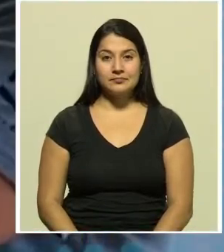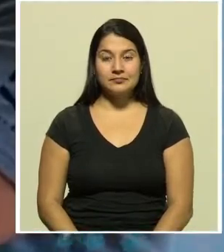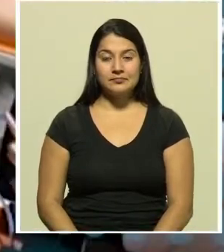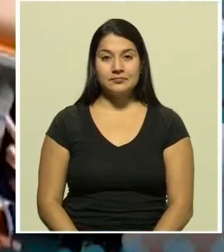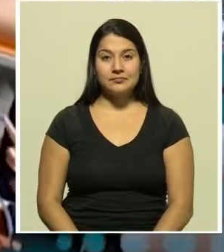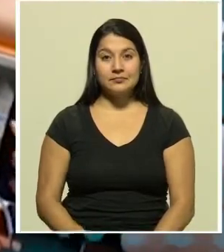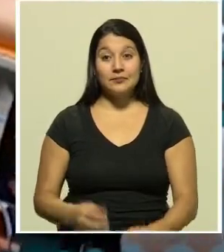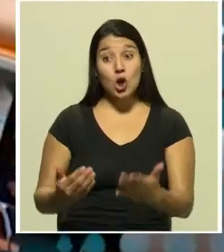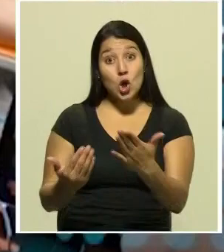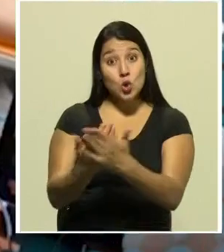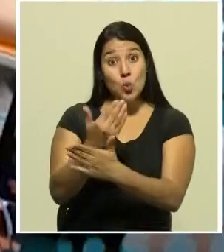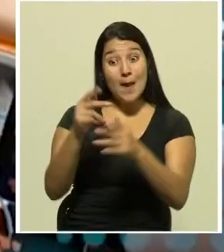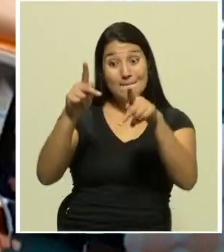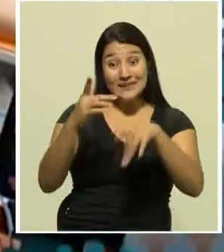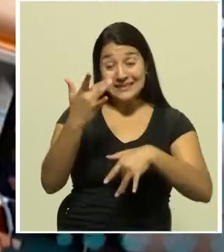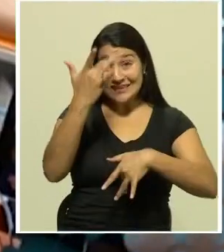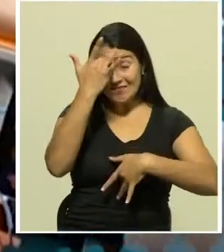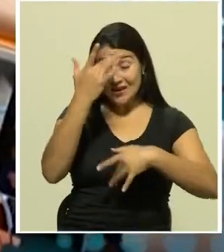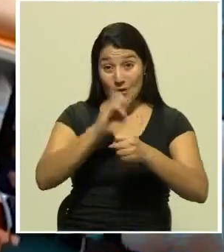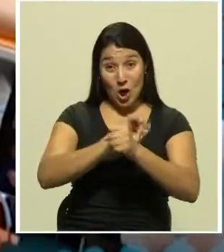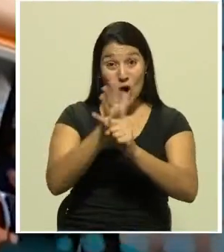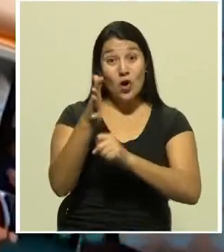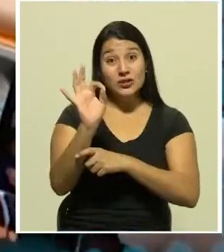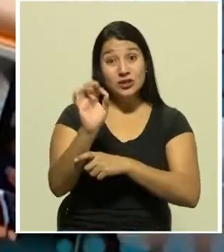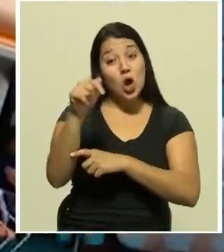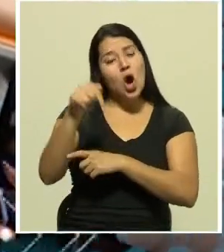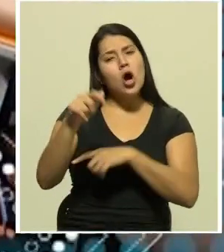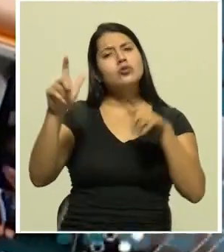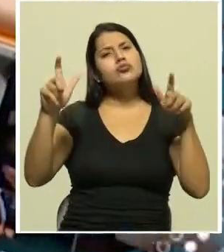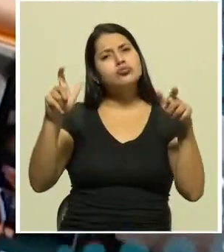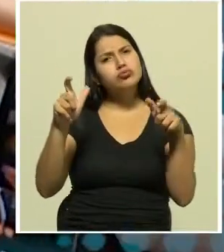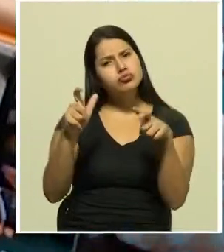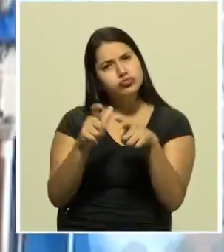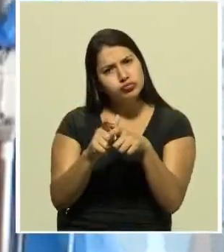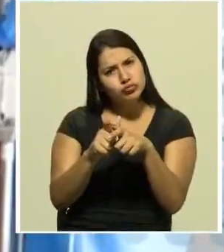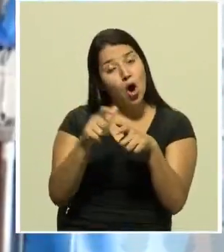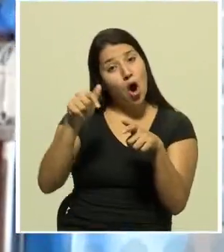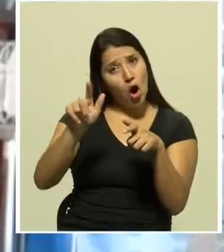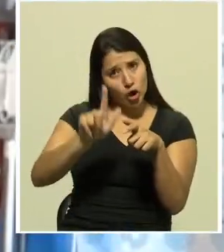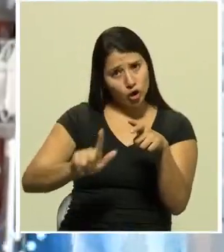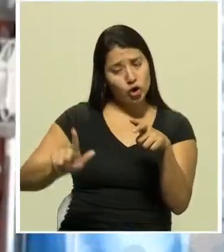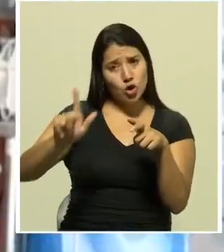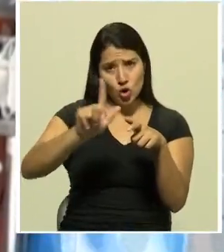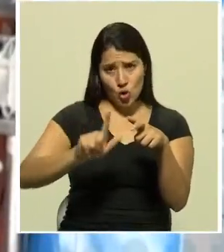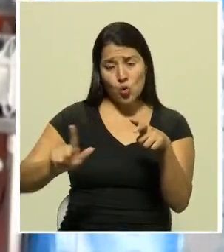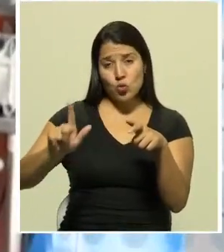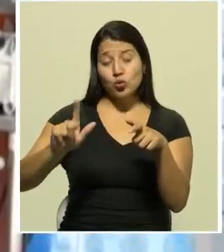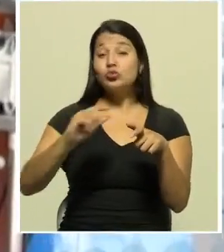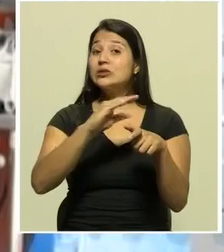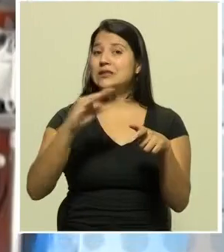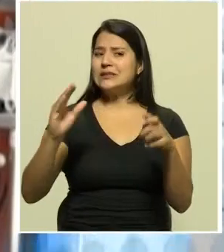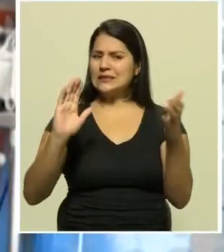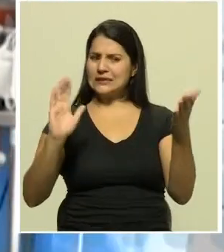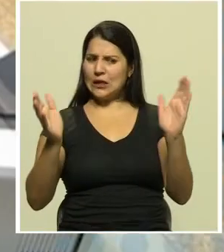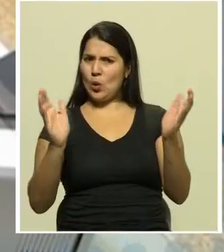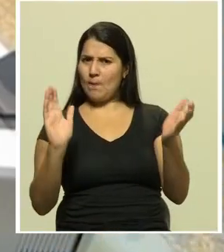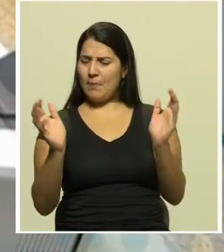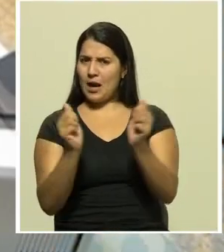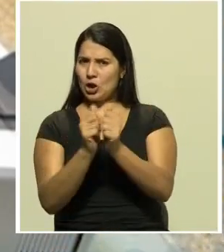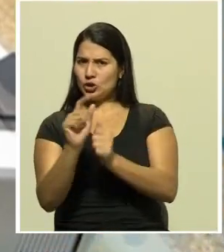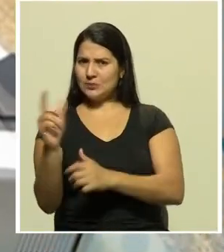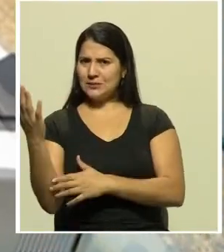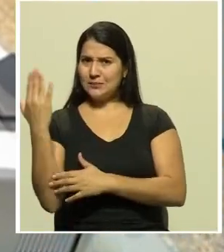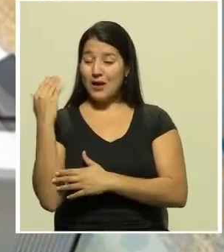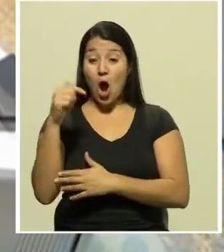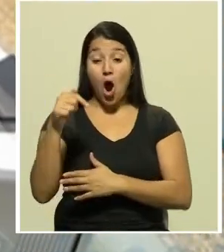Los nuevos casos por COVID-19 se redujeron considerablemente este lunes y se comparan los picos de la semana pasada. El total de